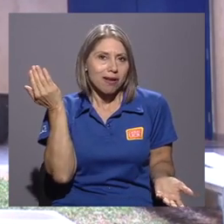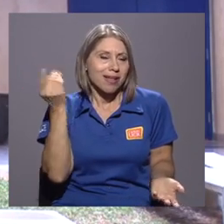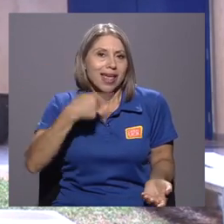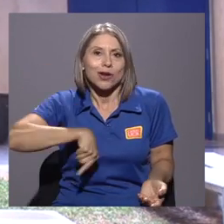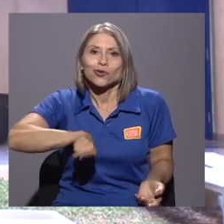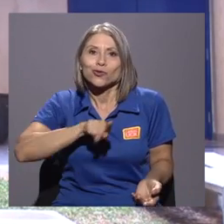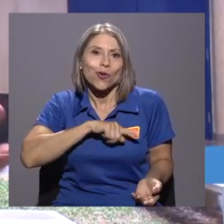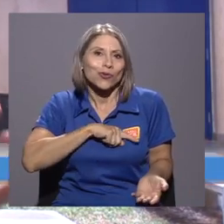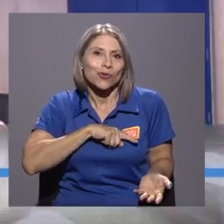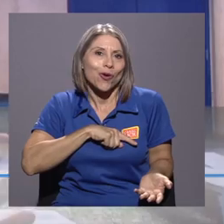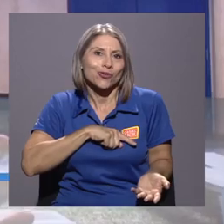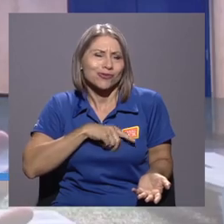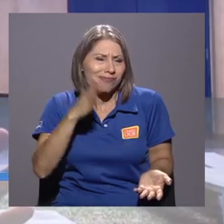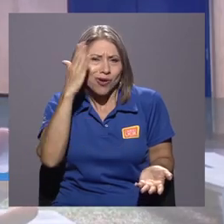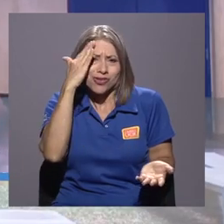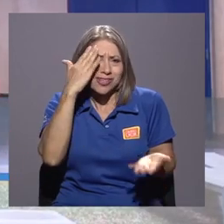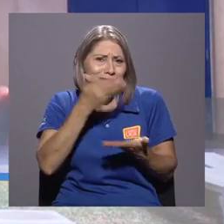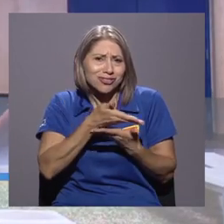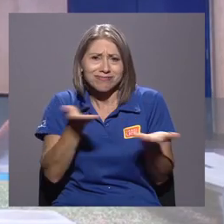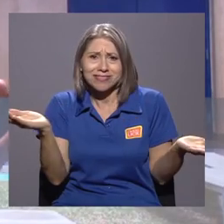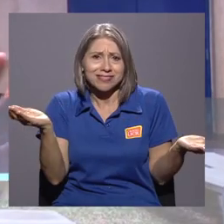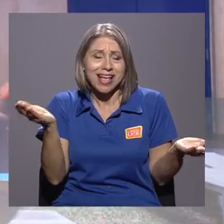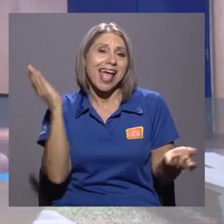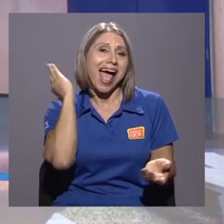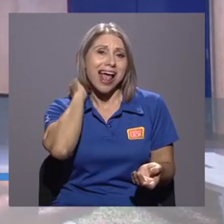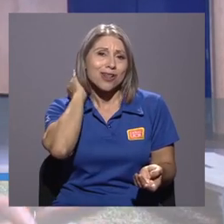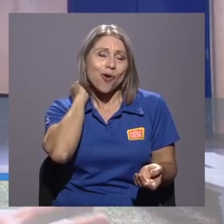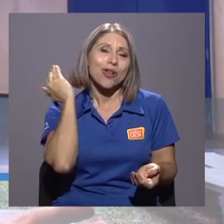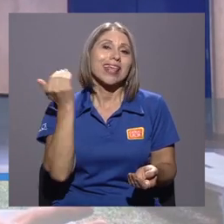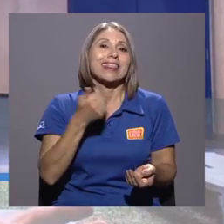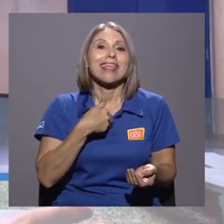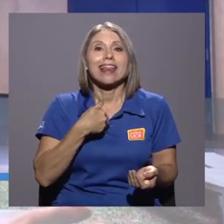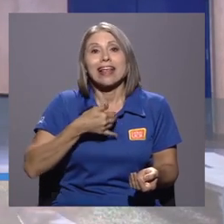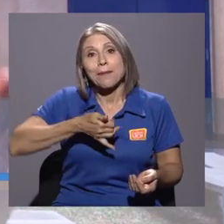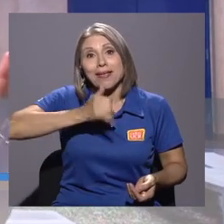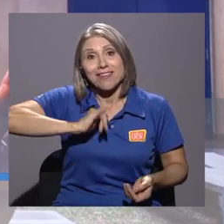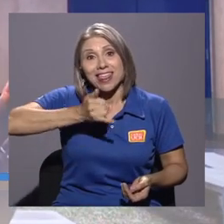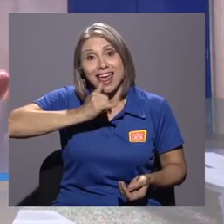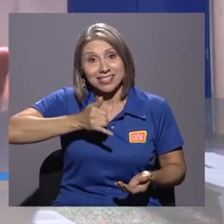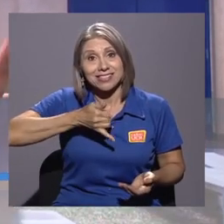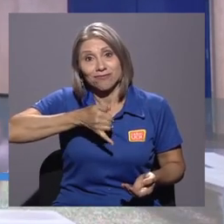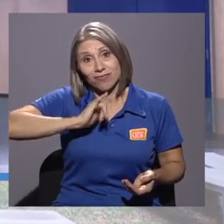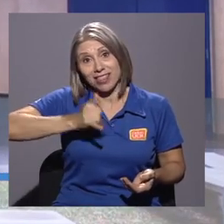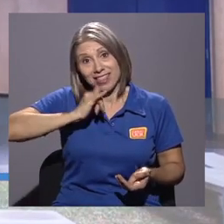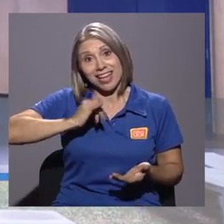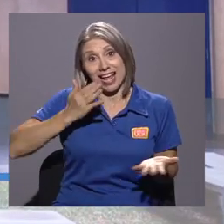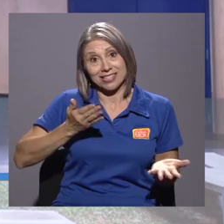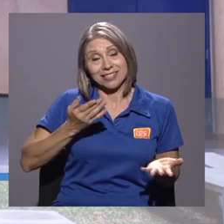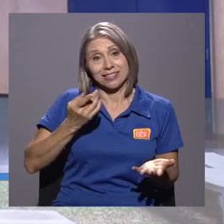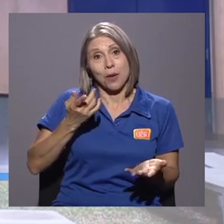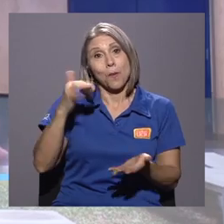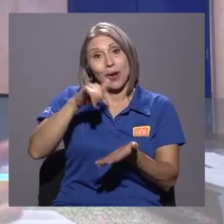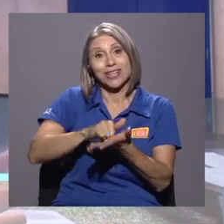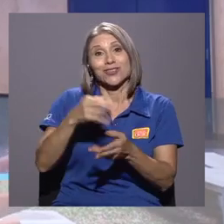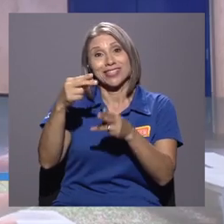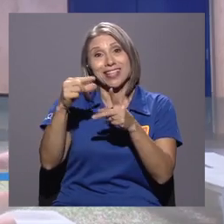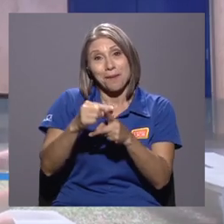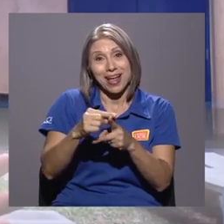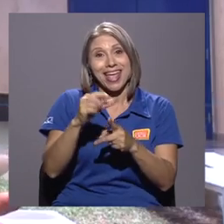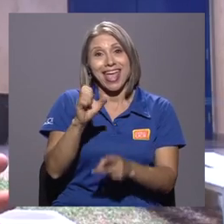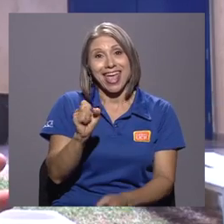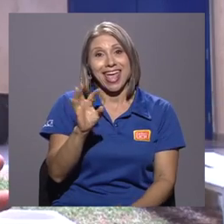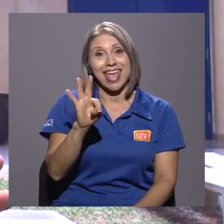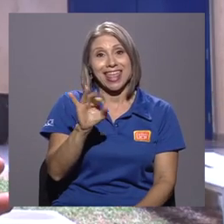nosotros conocemos por excelencia. Es el alcohol que tienen las bebidas etílicas, por eso se le dice así. O sea, es un